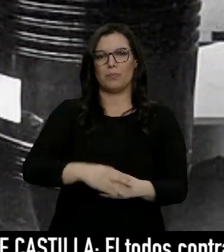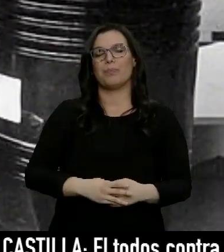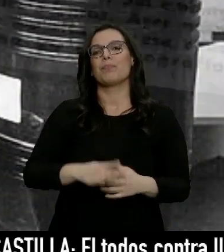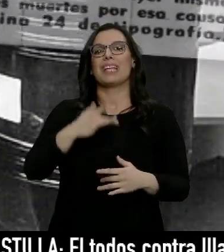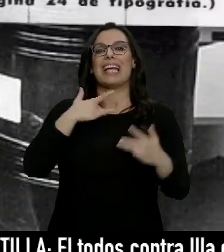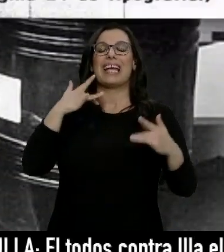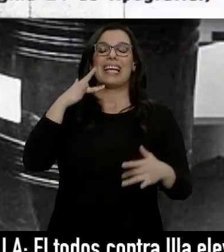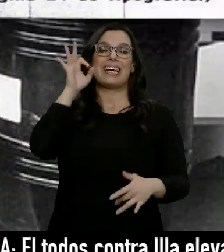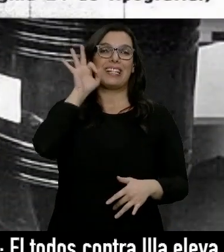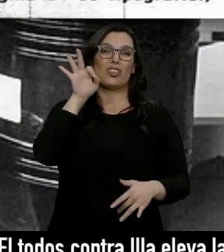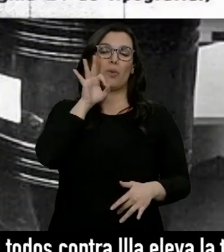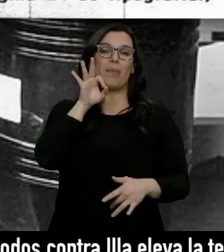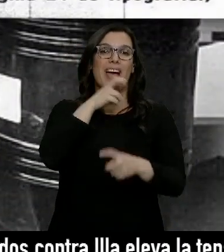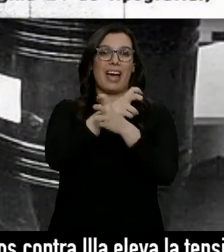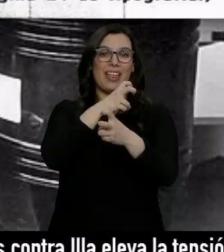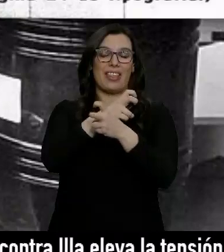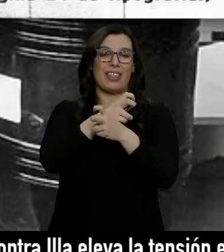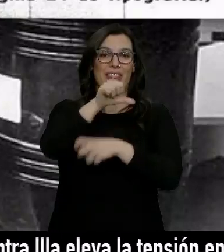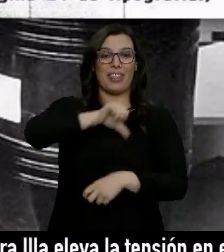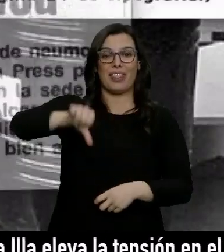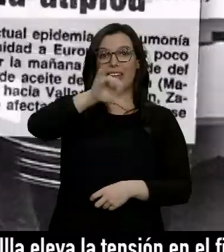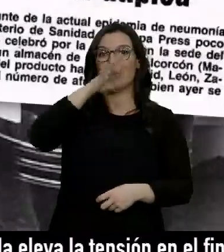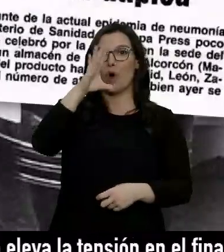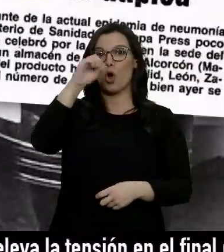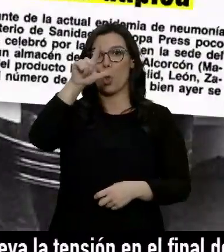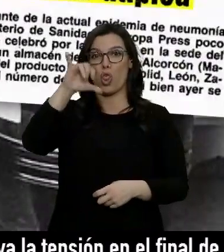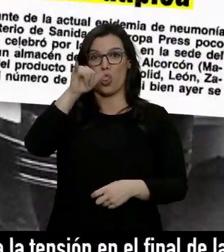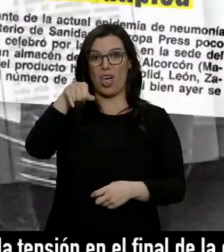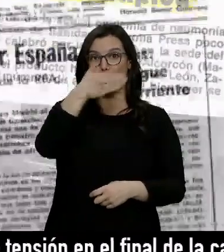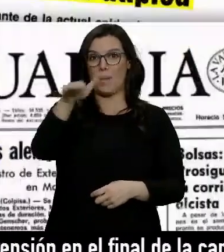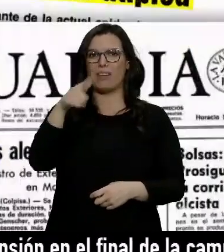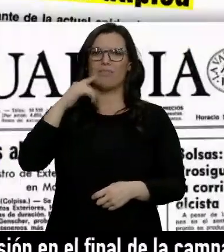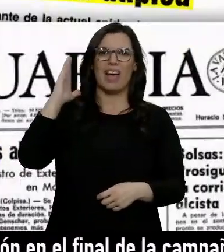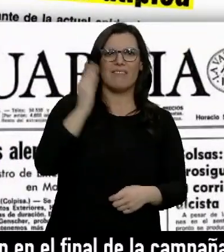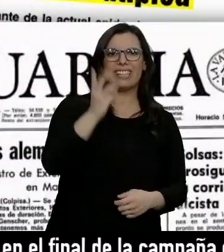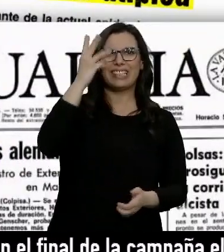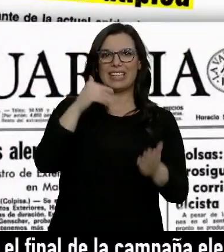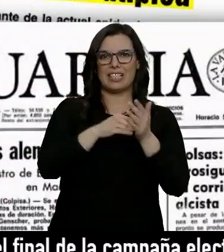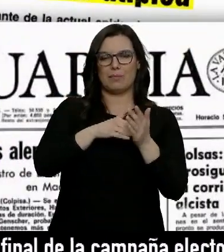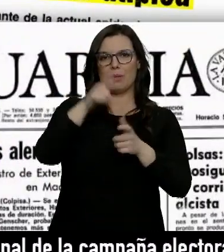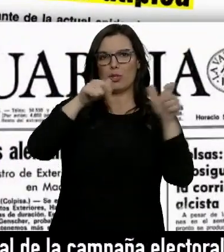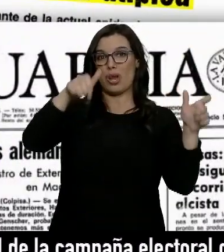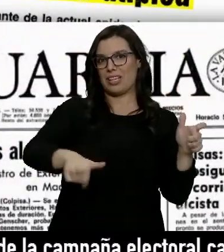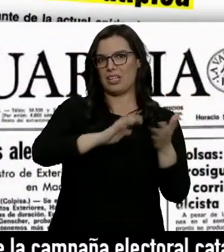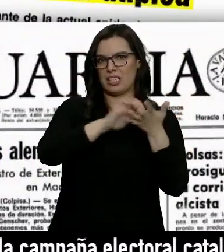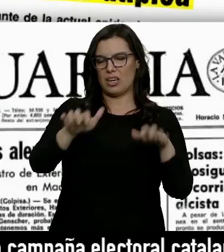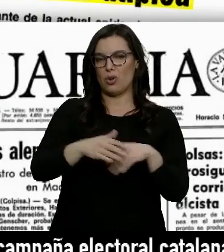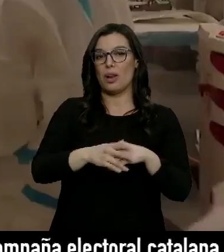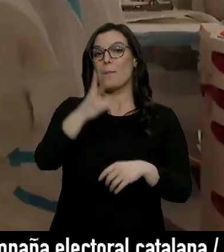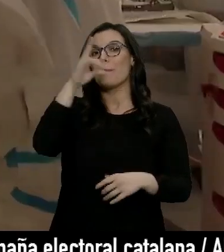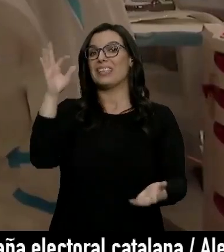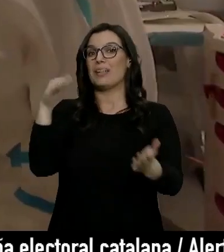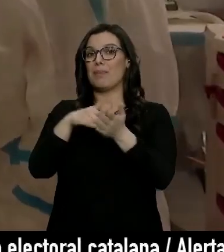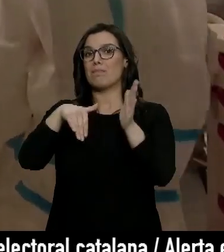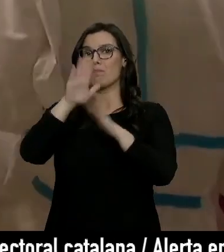síndrome del aceite tóxico provocado por el consumo de aceite de colza adulterado sigue afectando a 3.000 personas en Castilla y León, más de 20